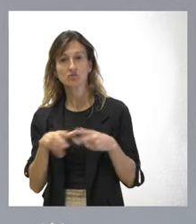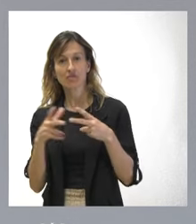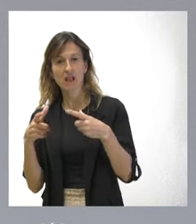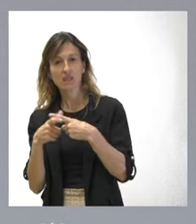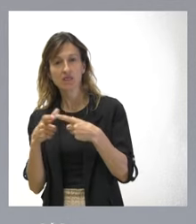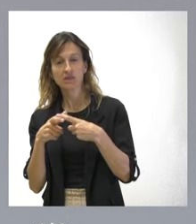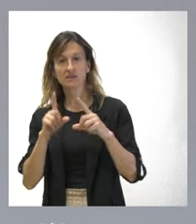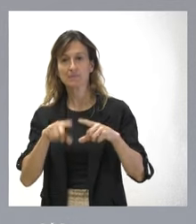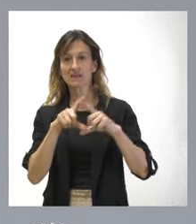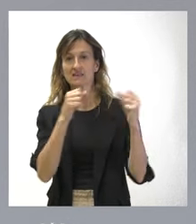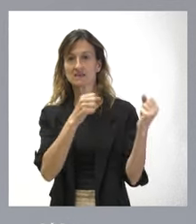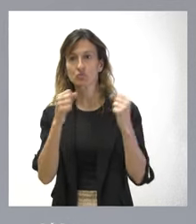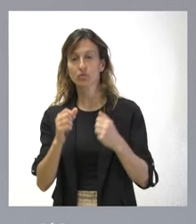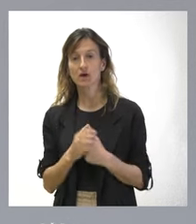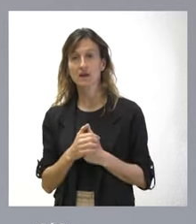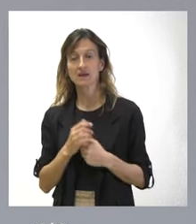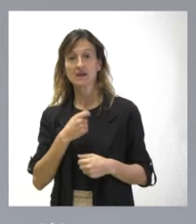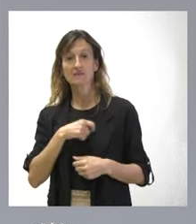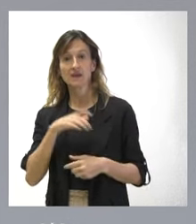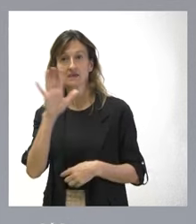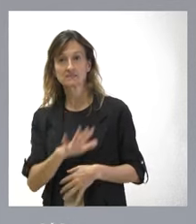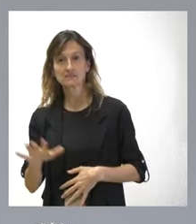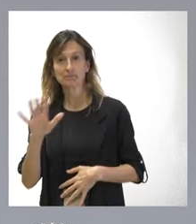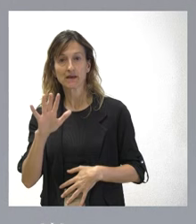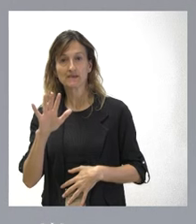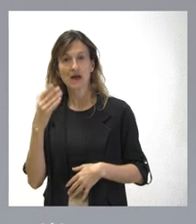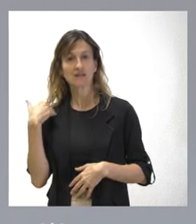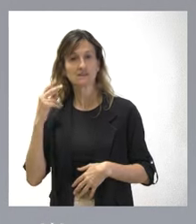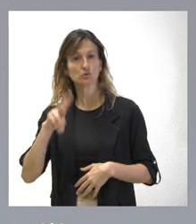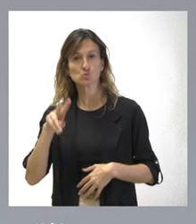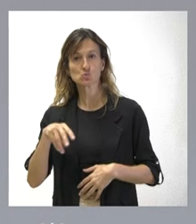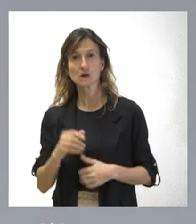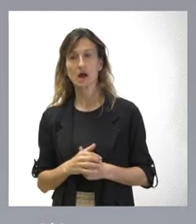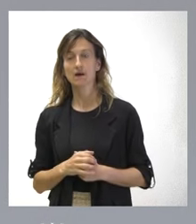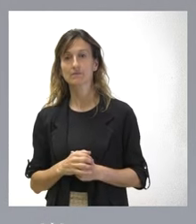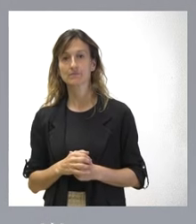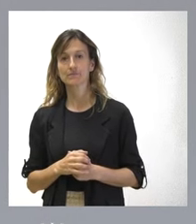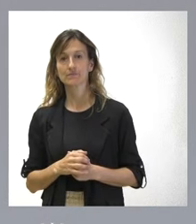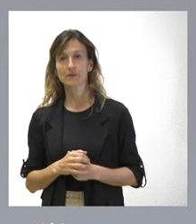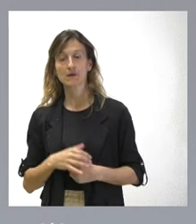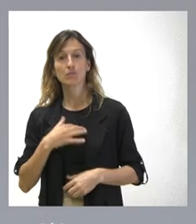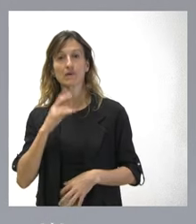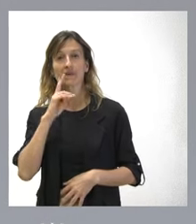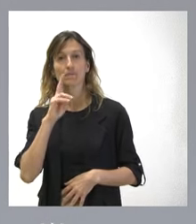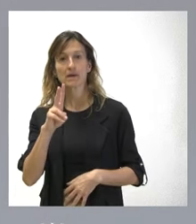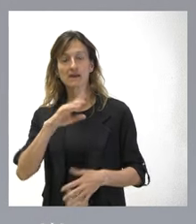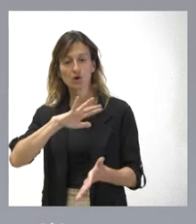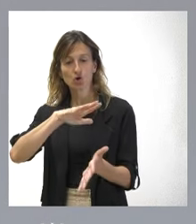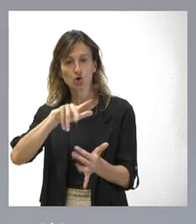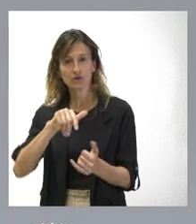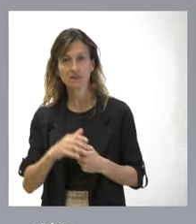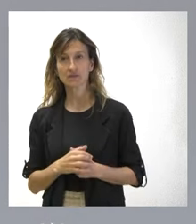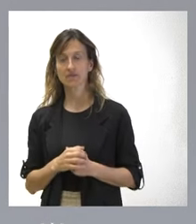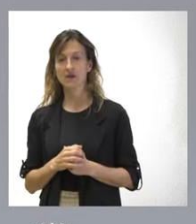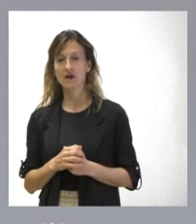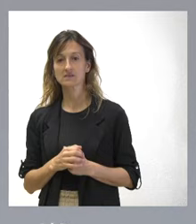institucional en el conjunto del Estado español sin precedentes. Solo tienen que ver ustedes la cantidad de noticias, la